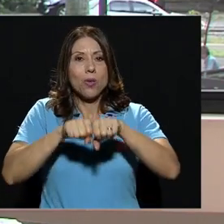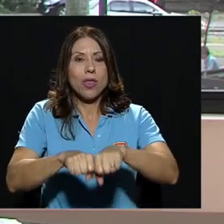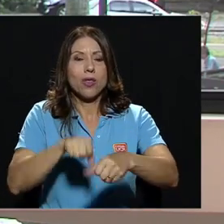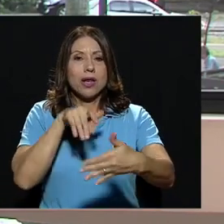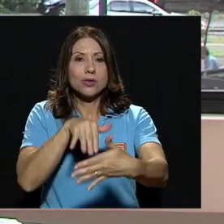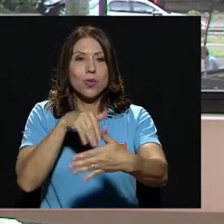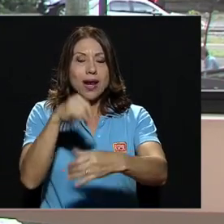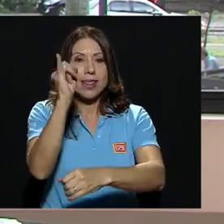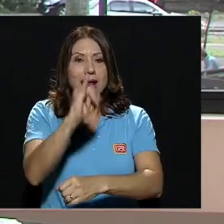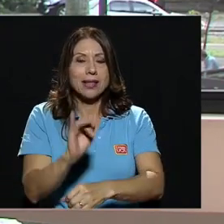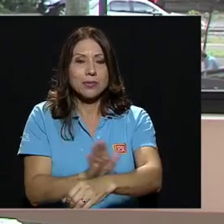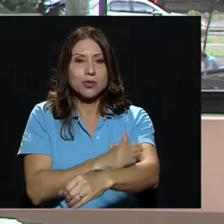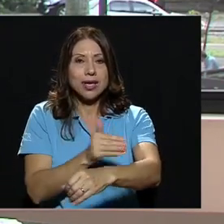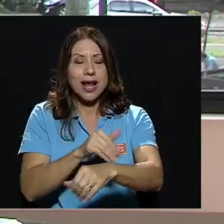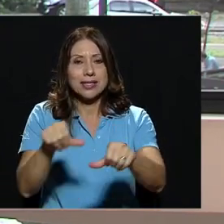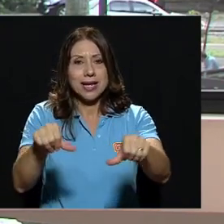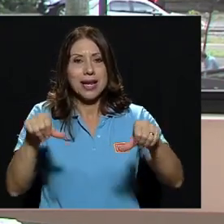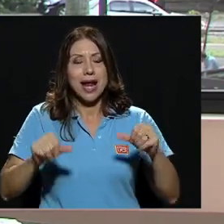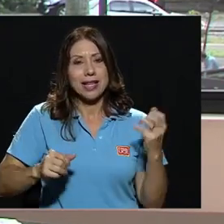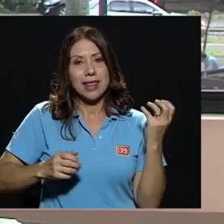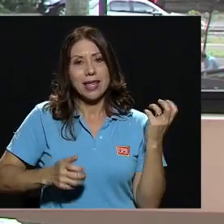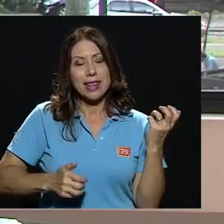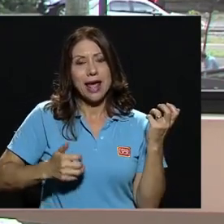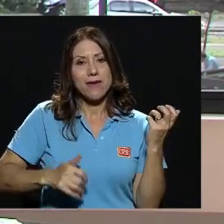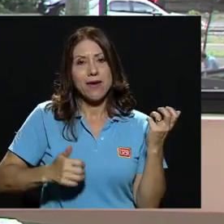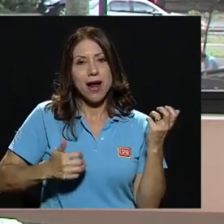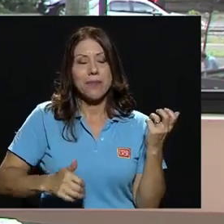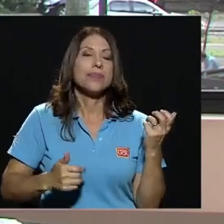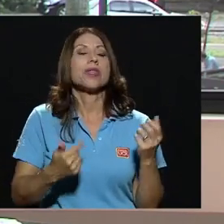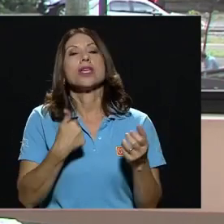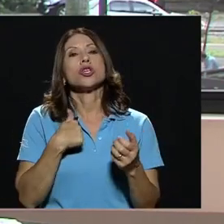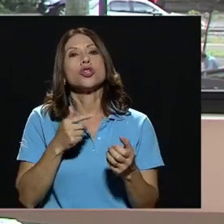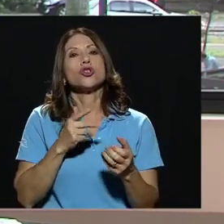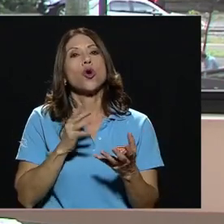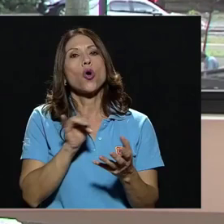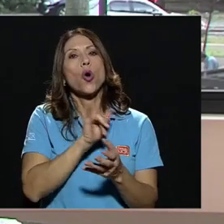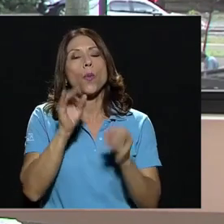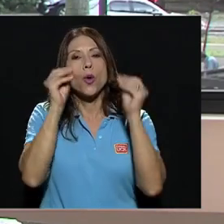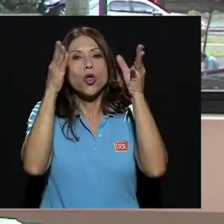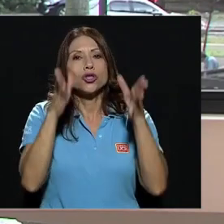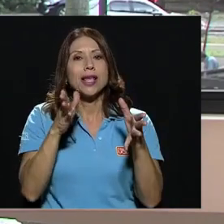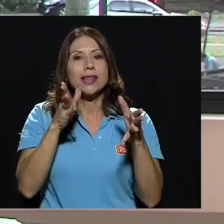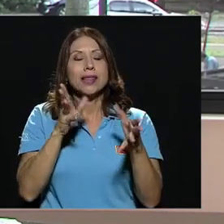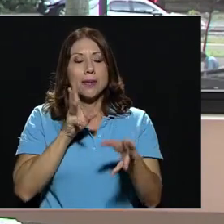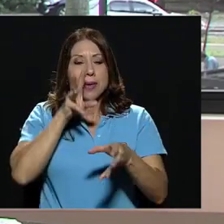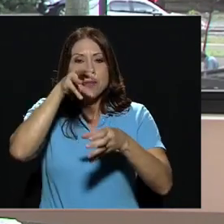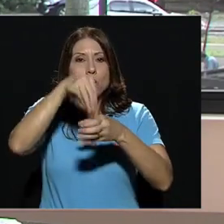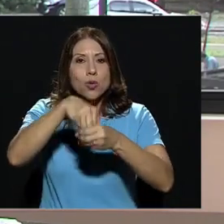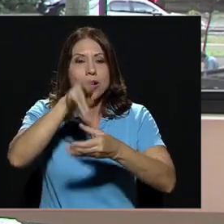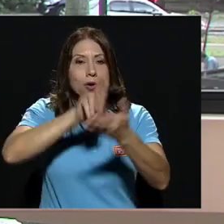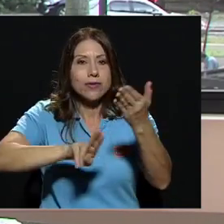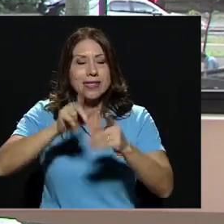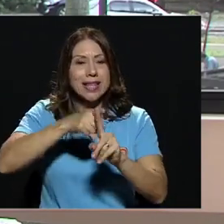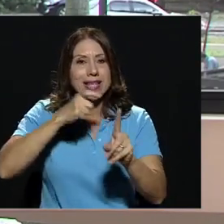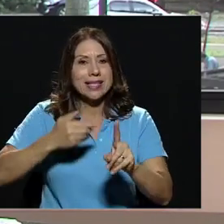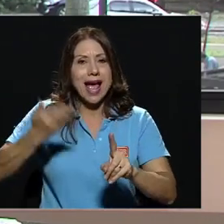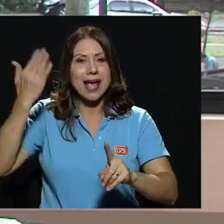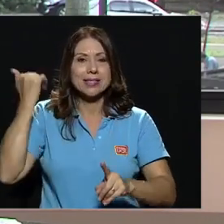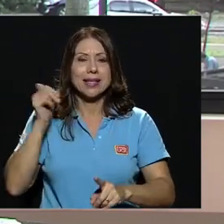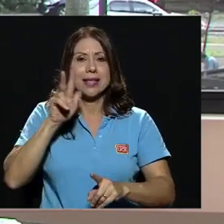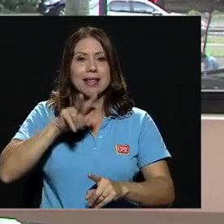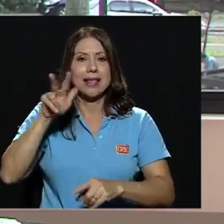Musicales en el área de guitarra y me involucré como docente en la universidad desde hace 33 años.